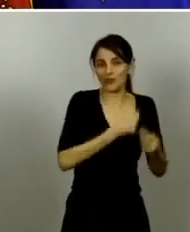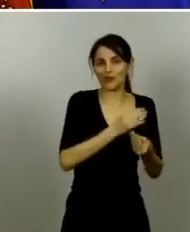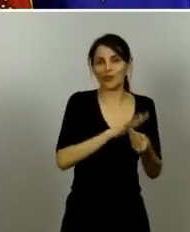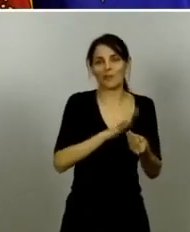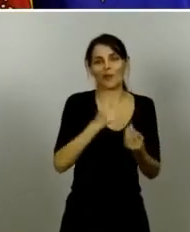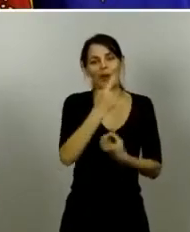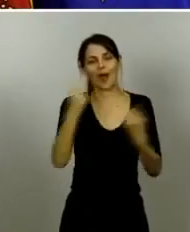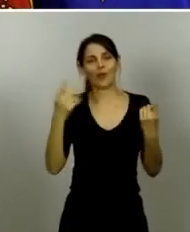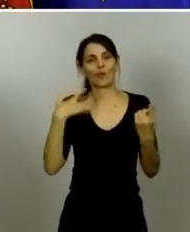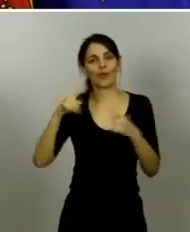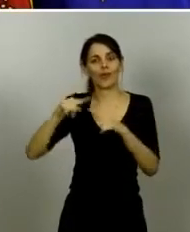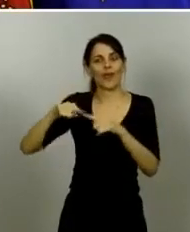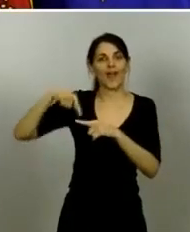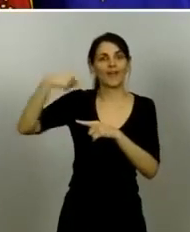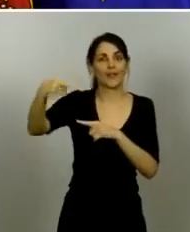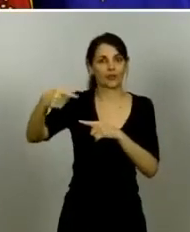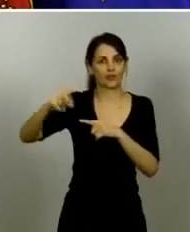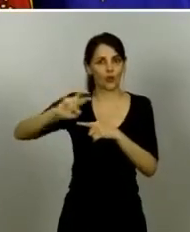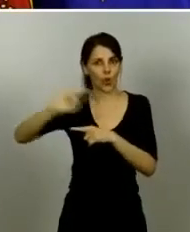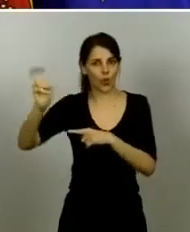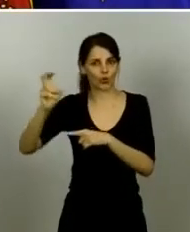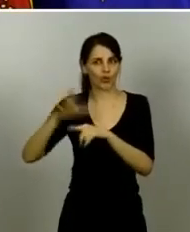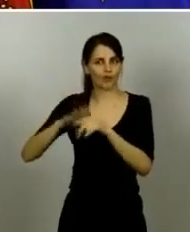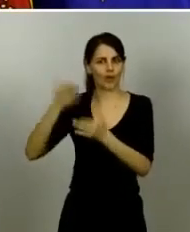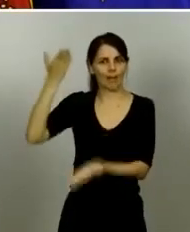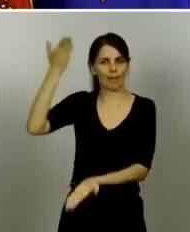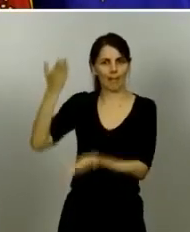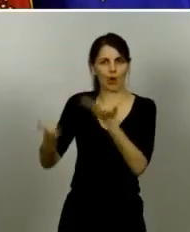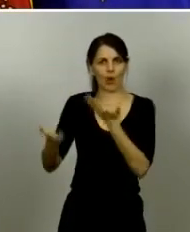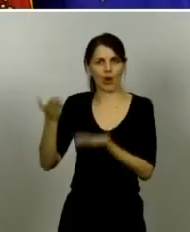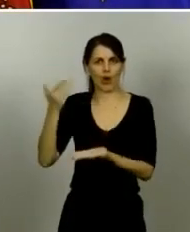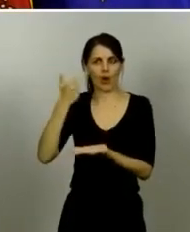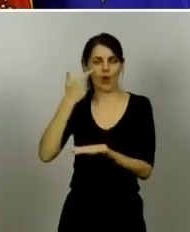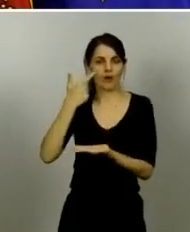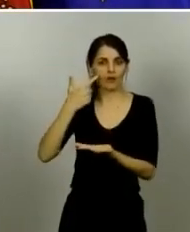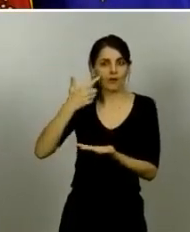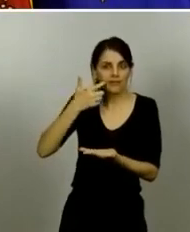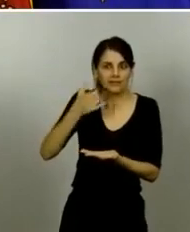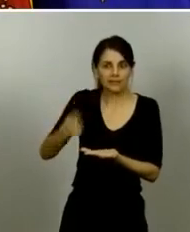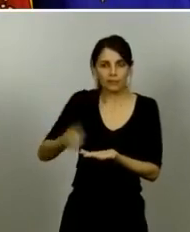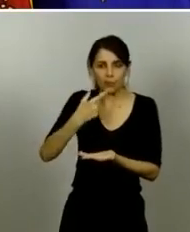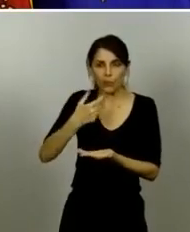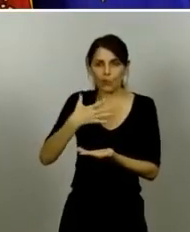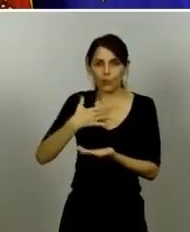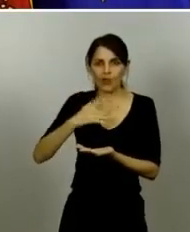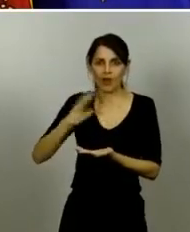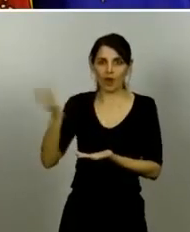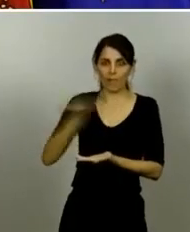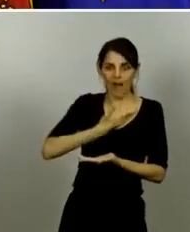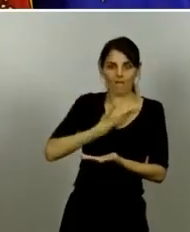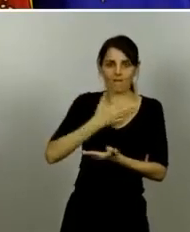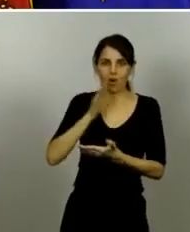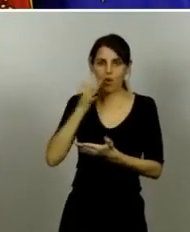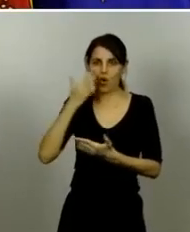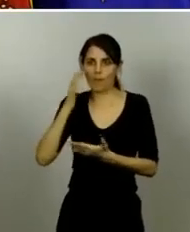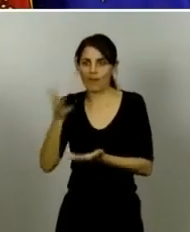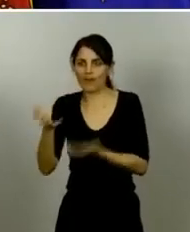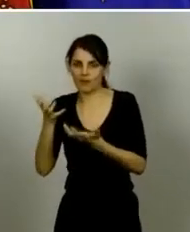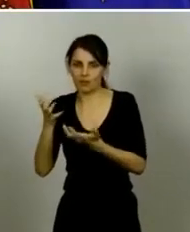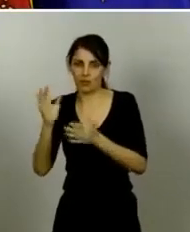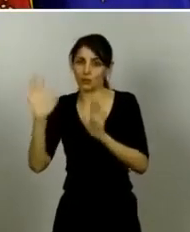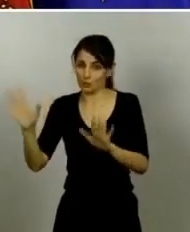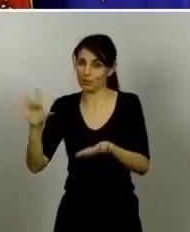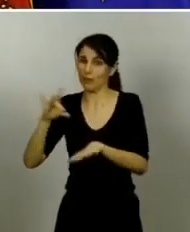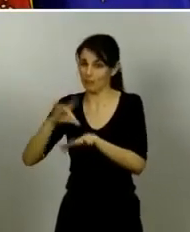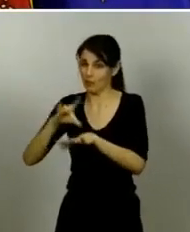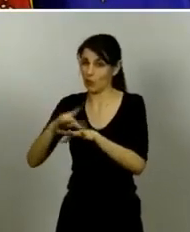con mucho cuidado el riesgo beneficio a la hora de utilizarlos y esto los médicos tienen que ser capaces de hacerlo pero sí que es